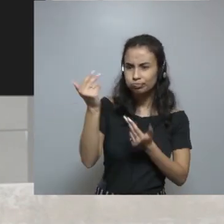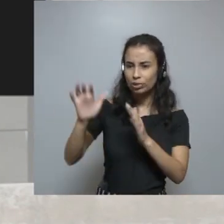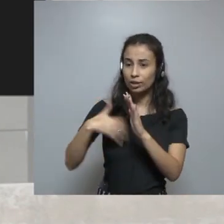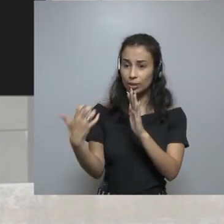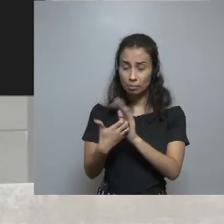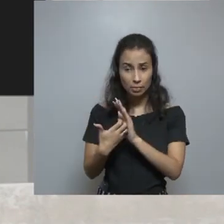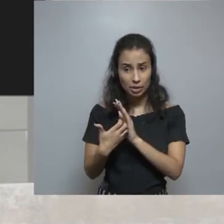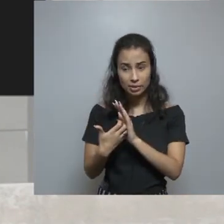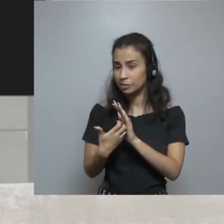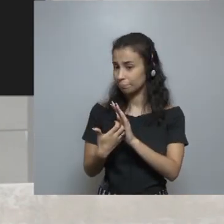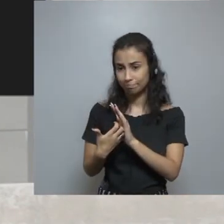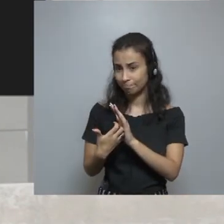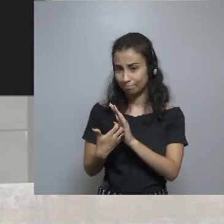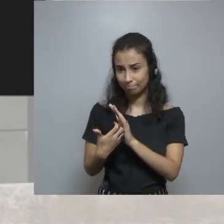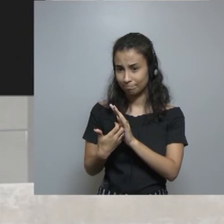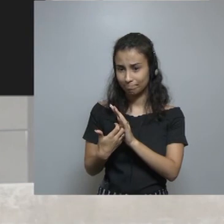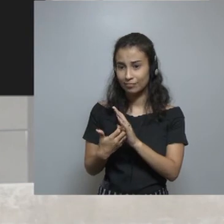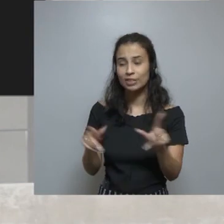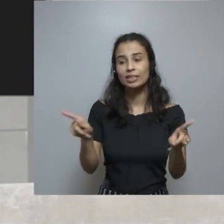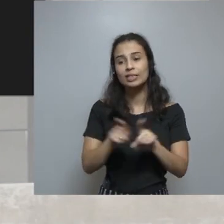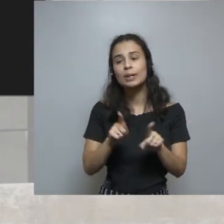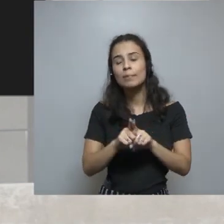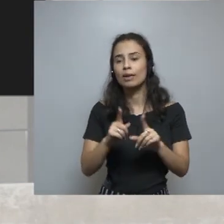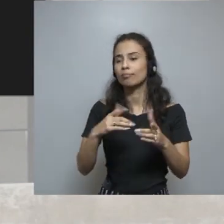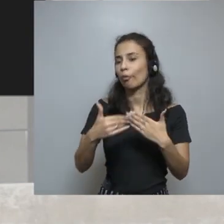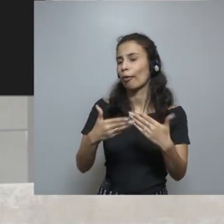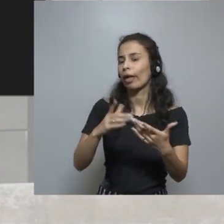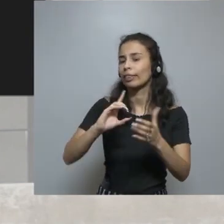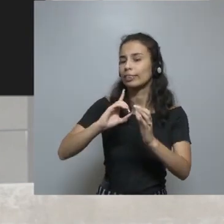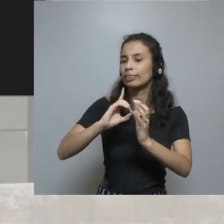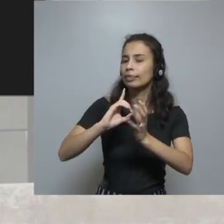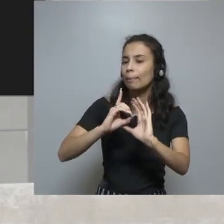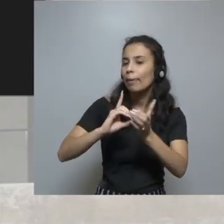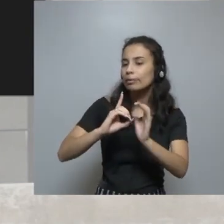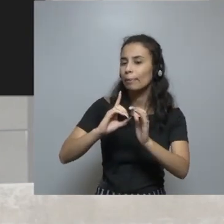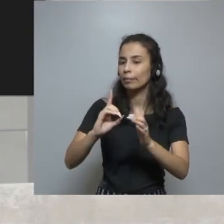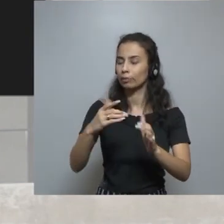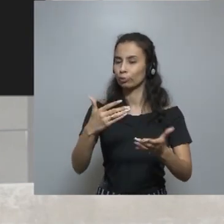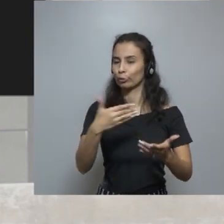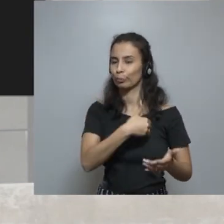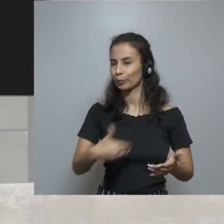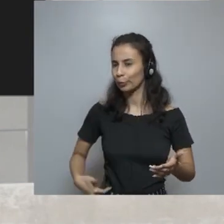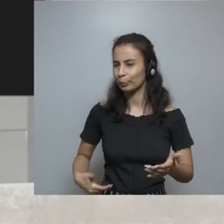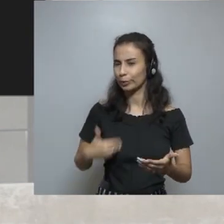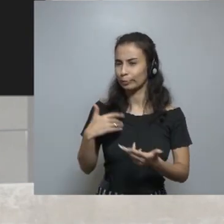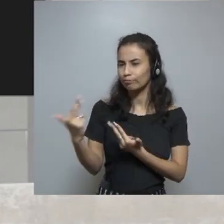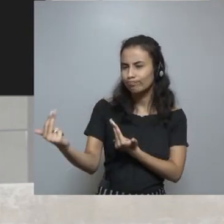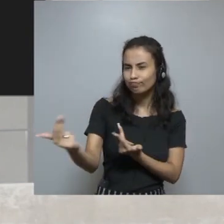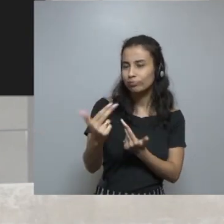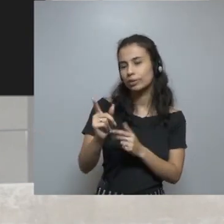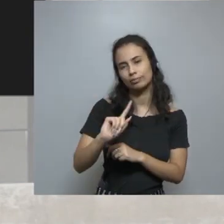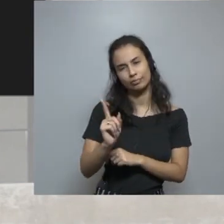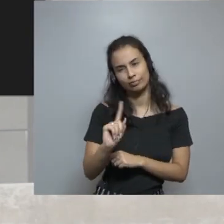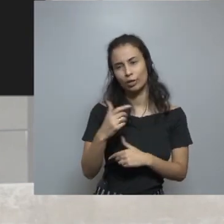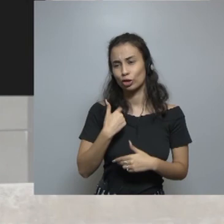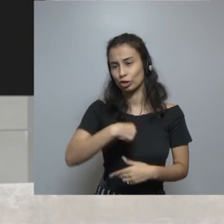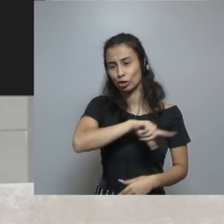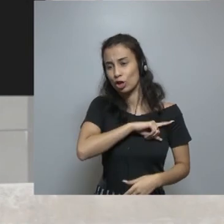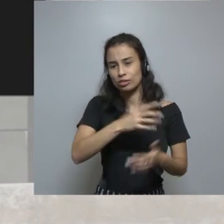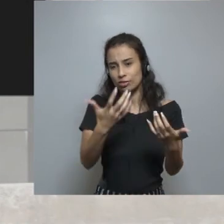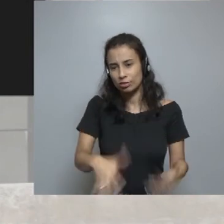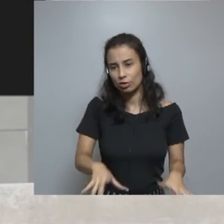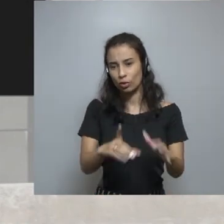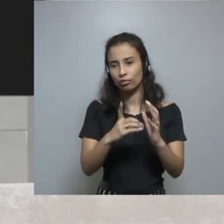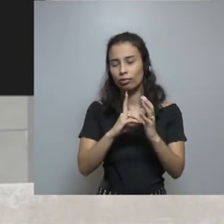empresas o como algunas empresas o departamentos públicos que pueden encontrar. No tenemos